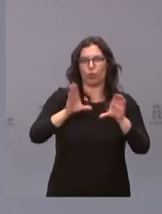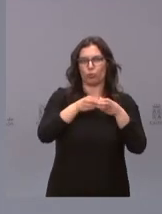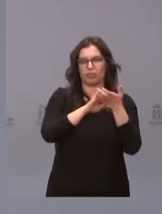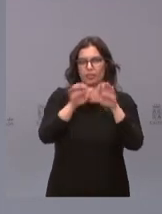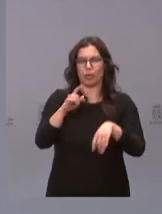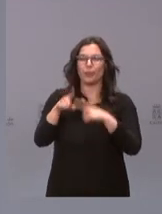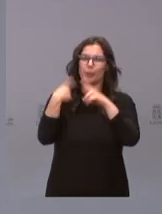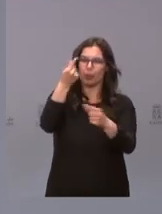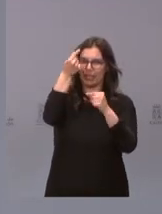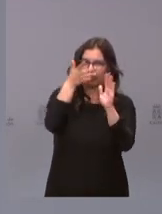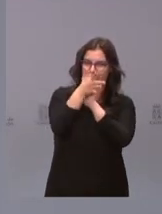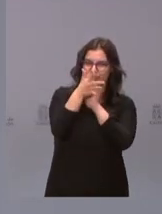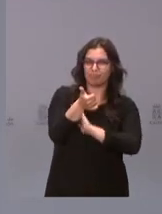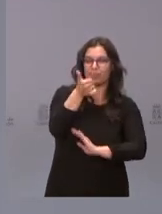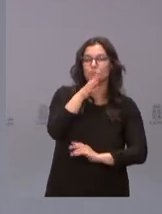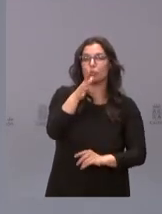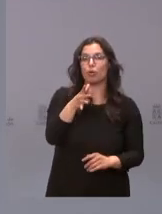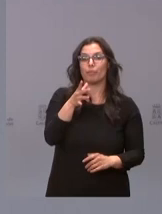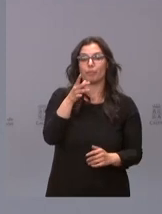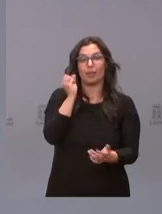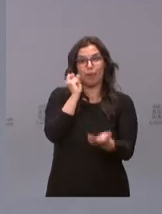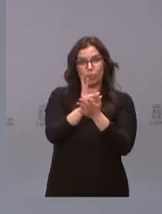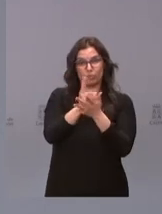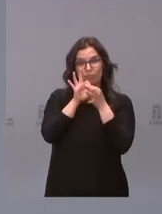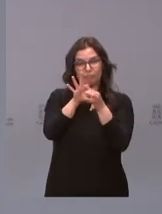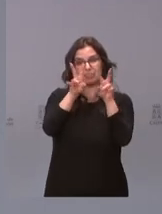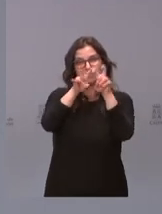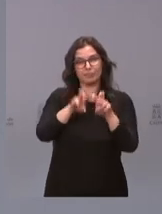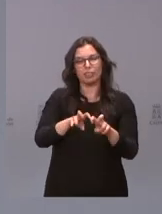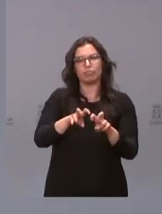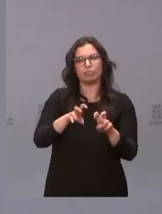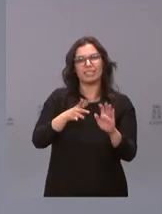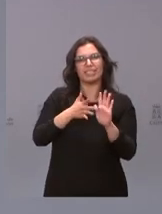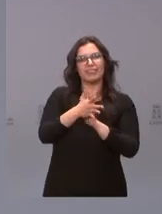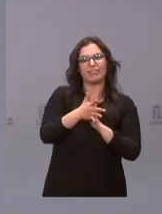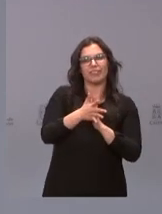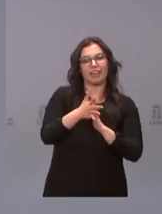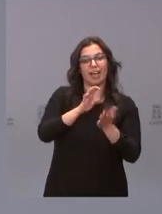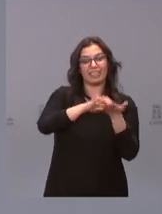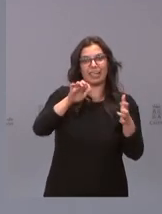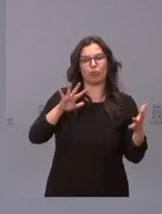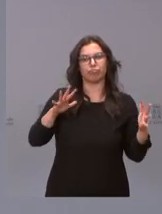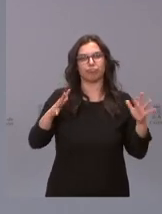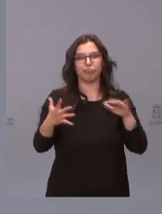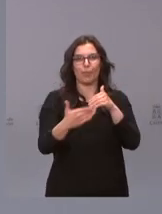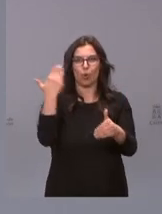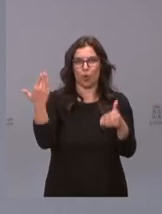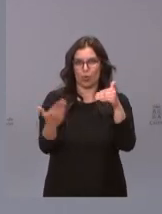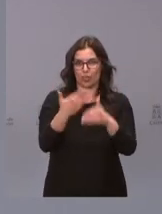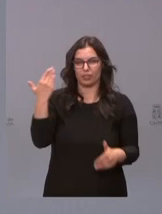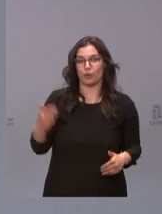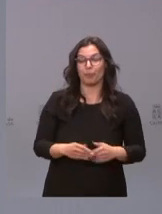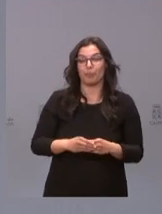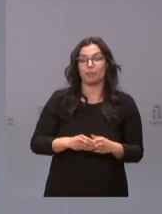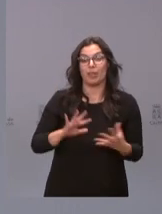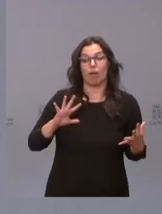más detalle, porque apostar por la investigación es modernizar Castilla y León. Y para modernizar